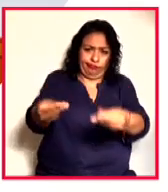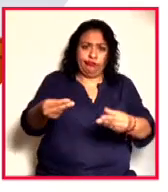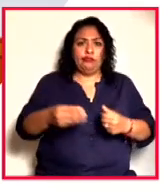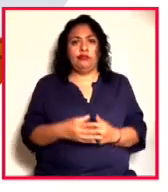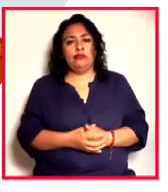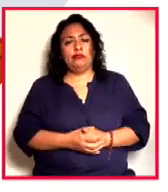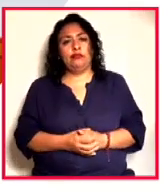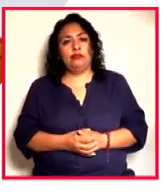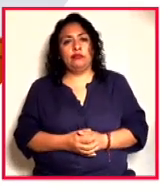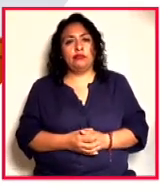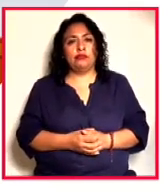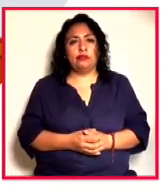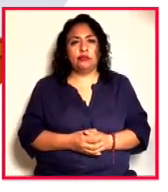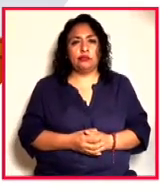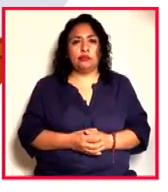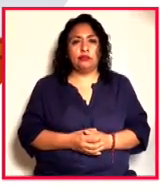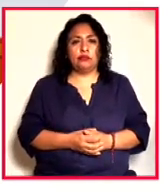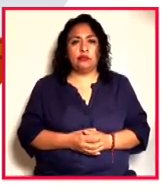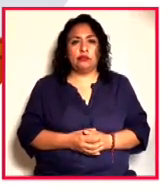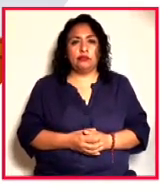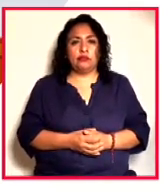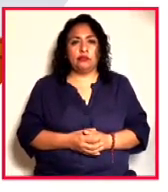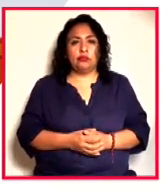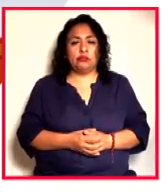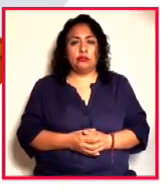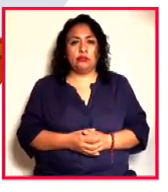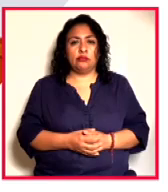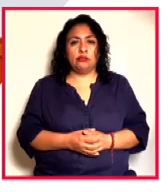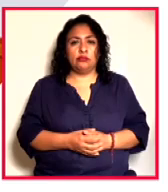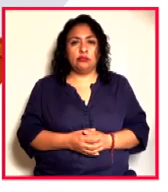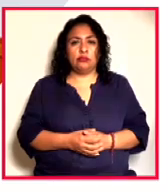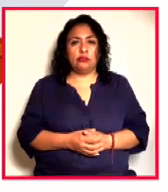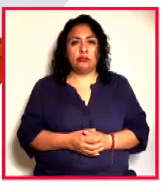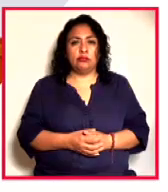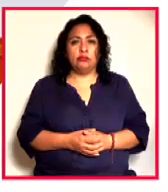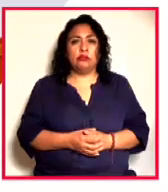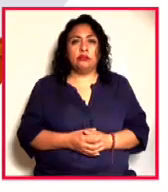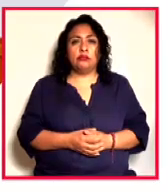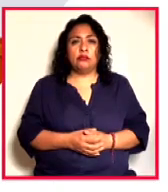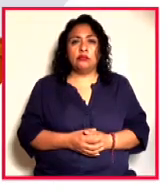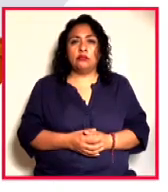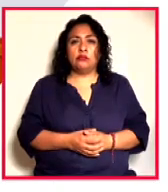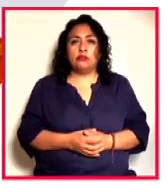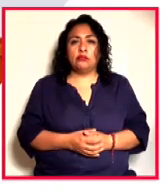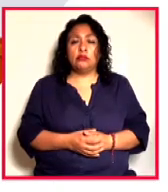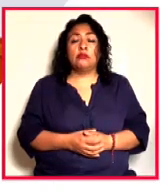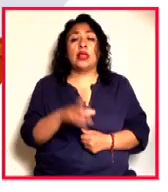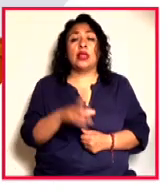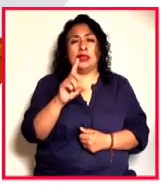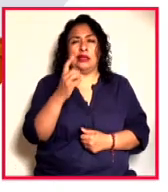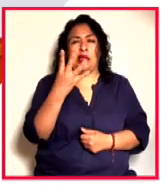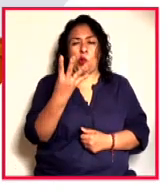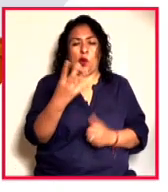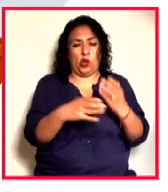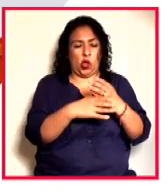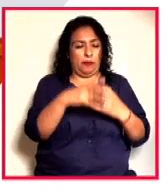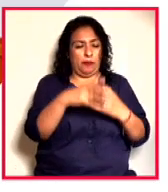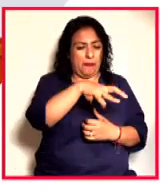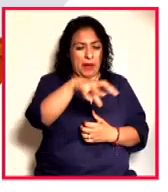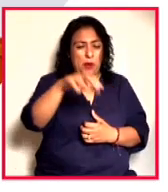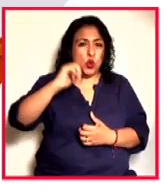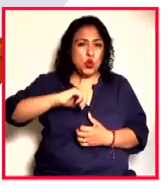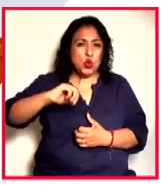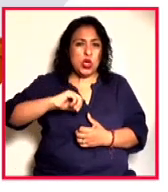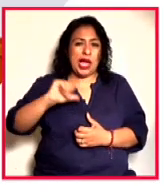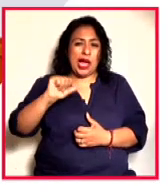En la embajada, apreciamos la cercanía entre las sociedades de México y Alemania. 34 piezas arqueológicas del patrimonio